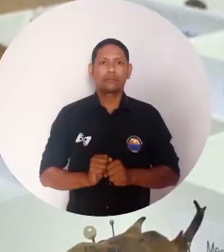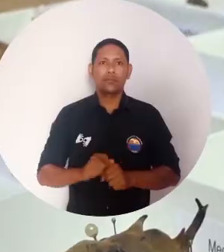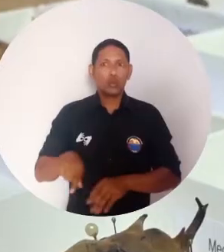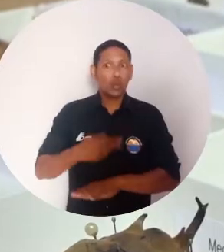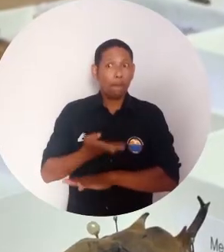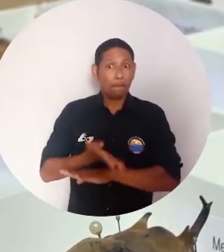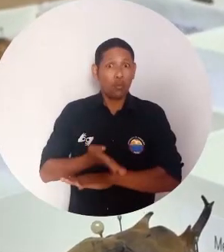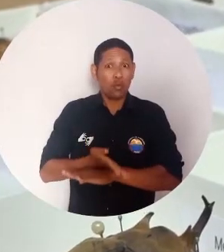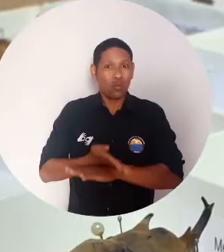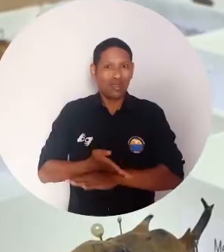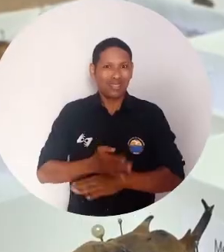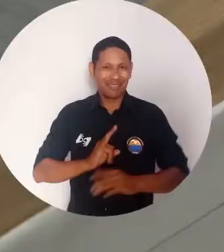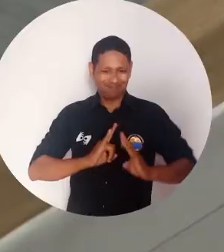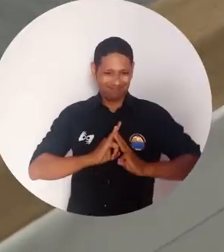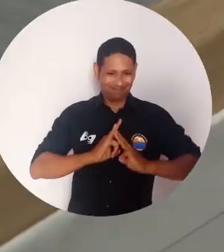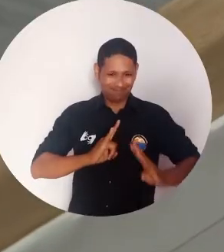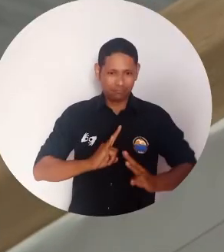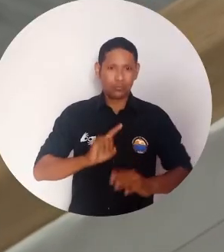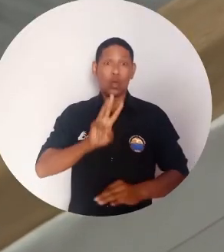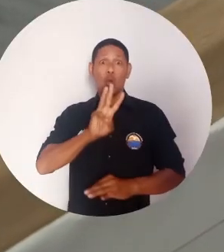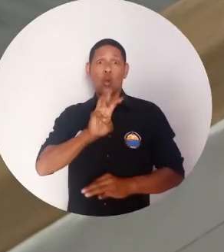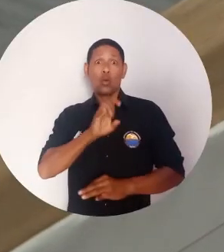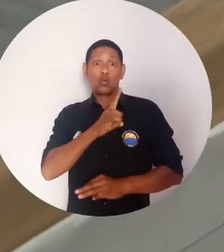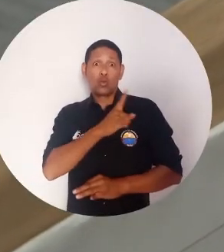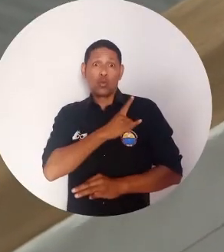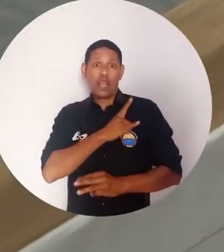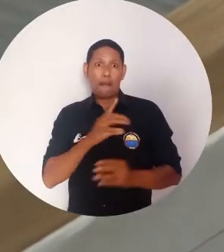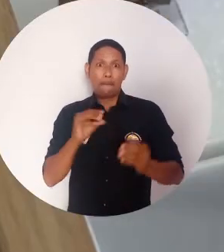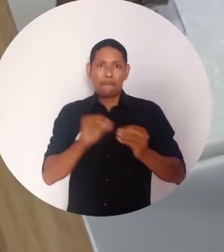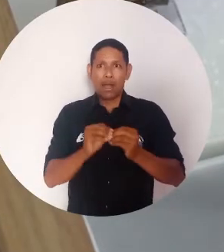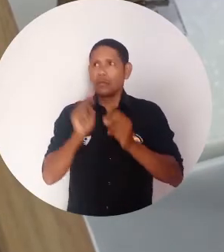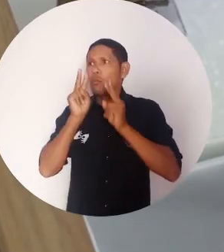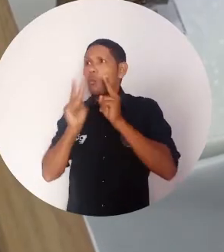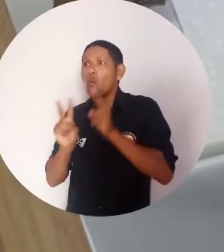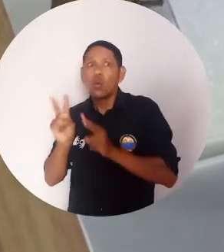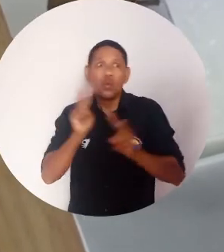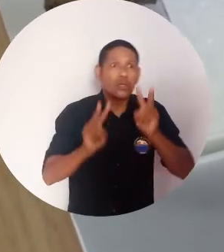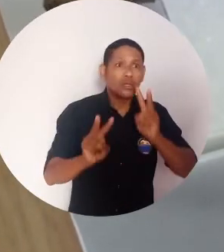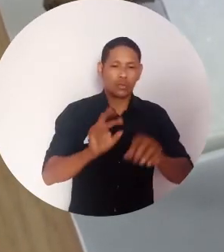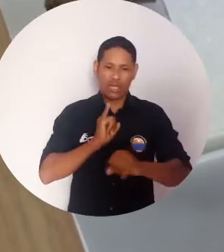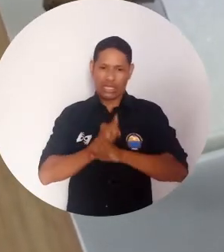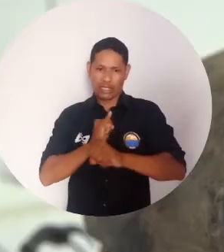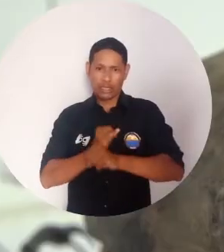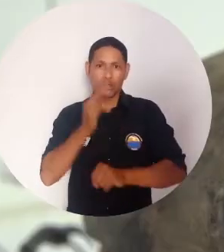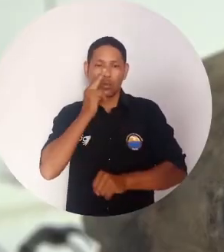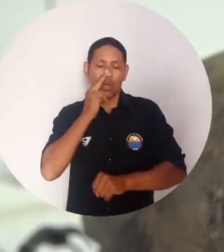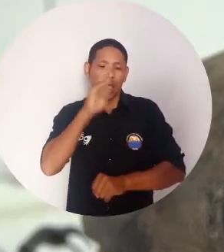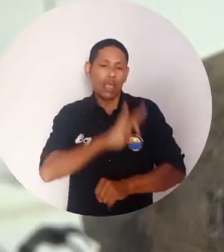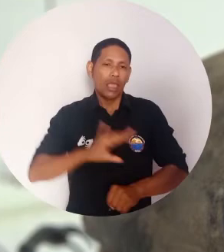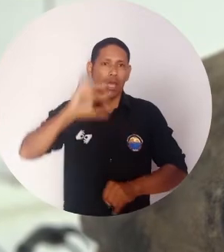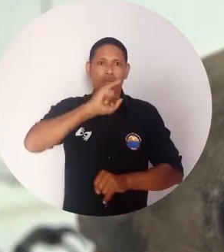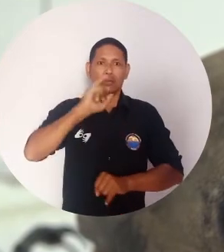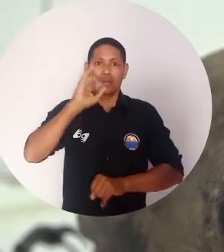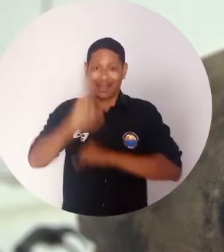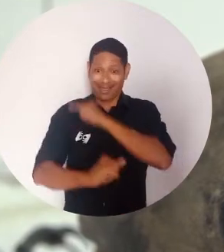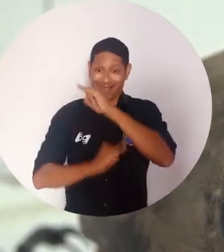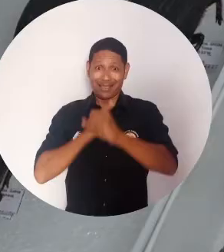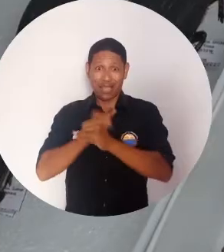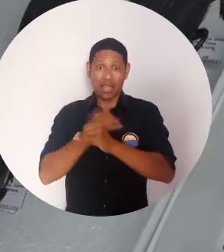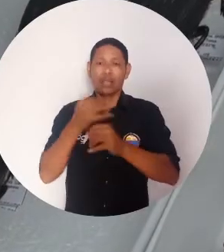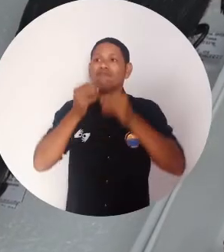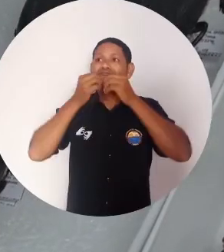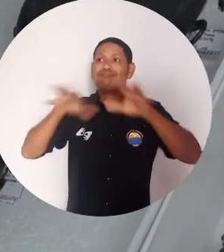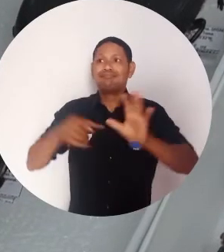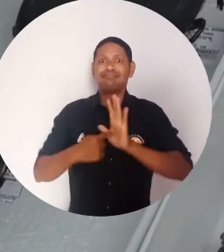abierta. Esta propuesta, liderada por la Alma Mater en conjunto con ocho universidades, museos e institutos nacionales e internacionales, fue